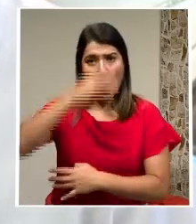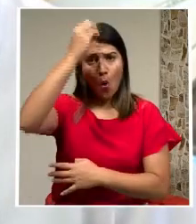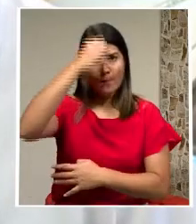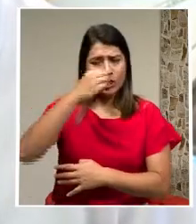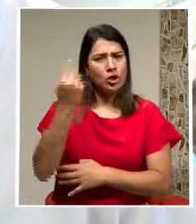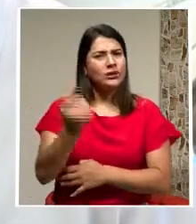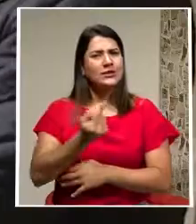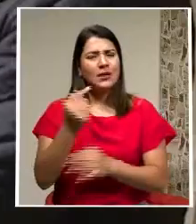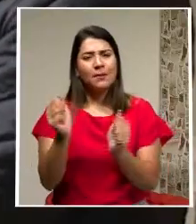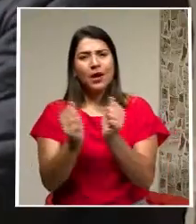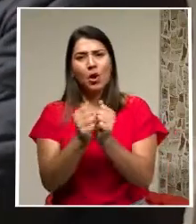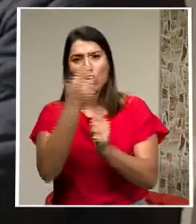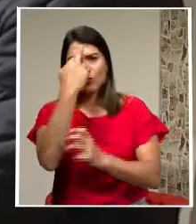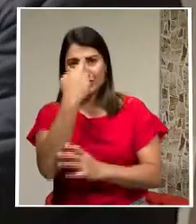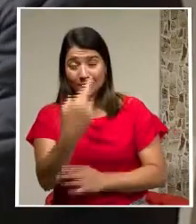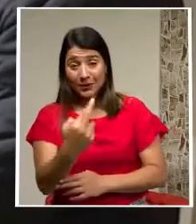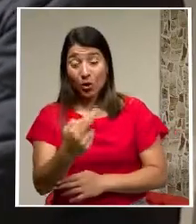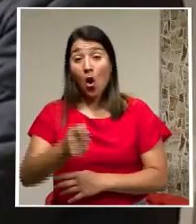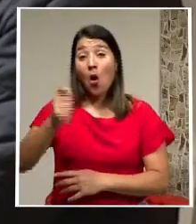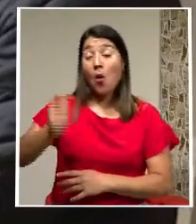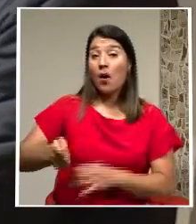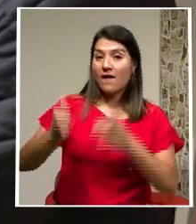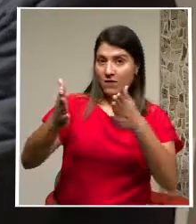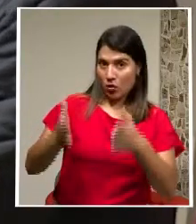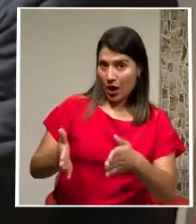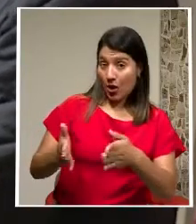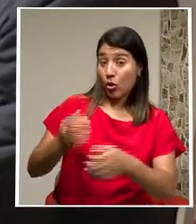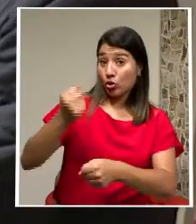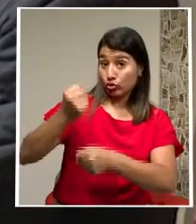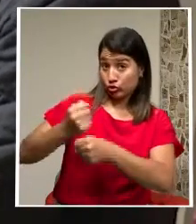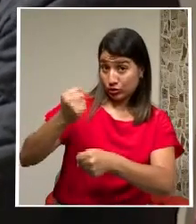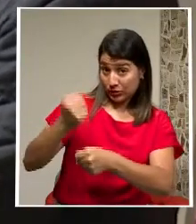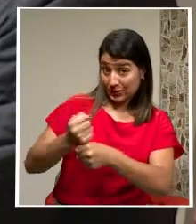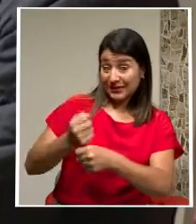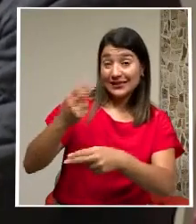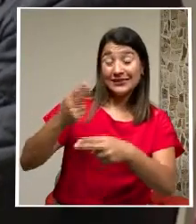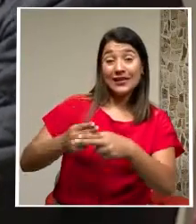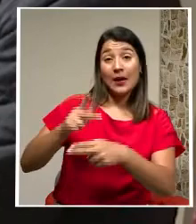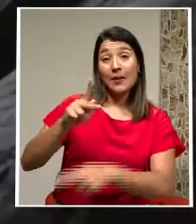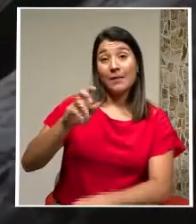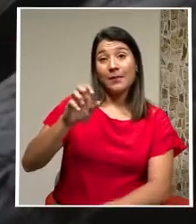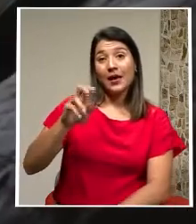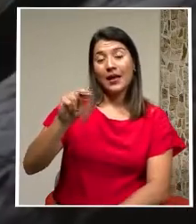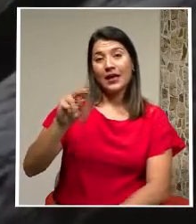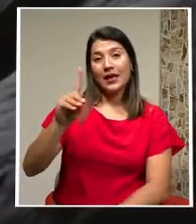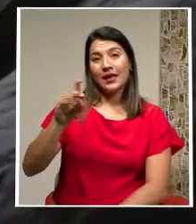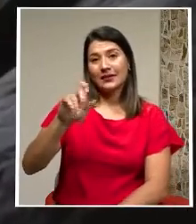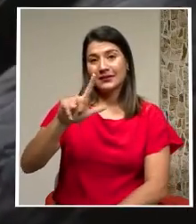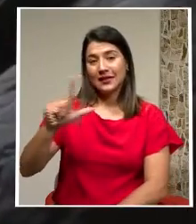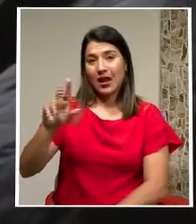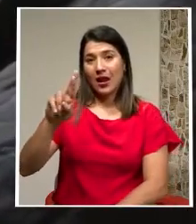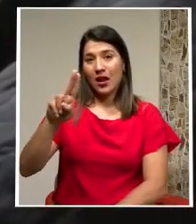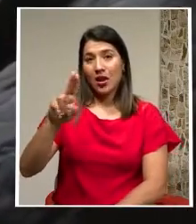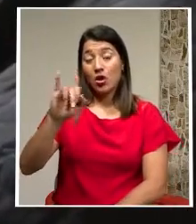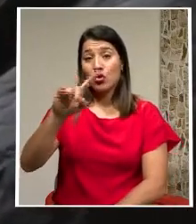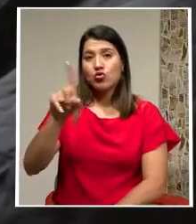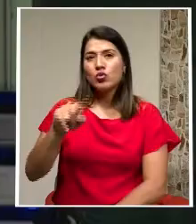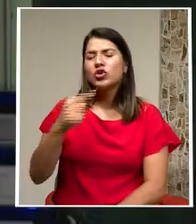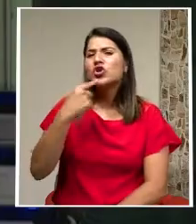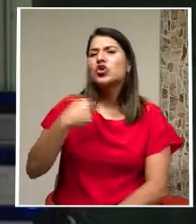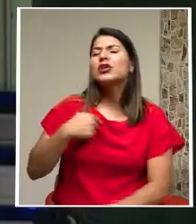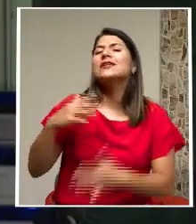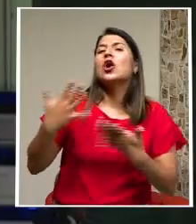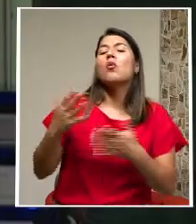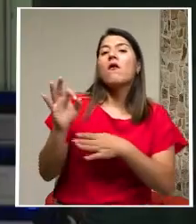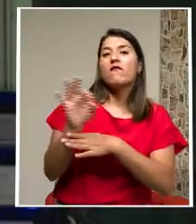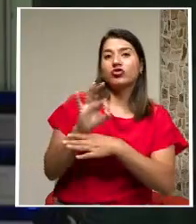respetuosa el abogado laboralista Kendall Ruiz nos explica cómo funciona la libertad sindical es una protección que